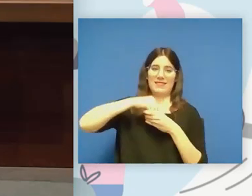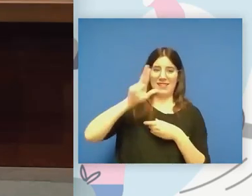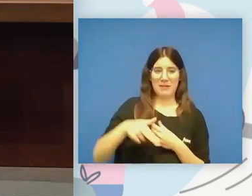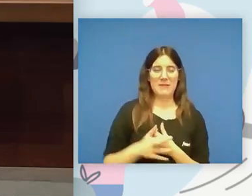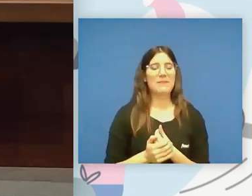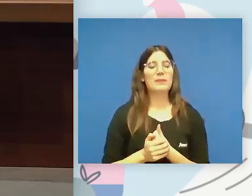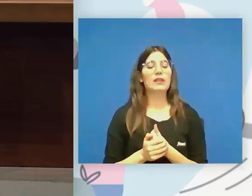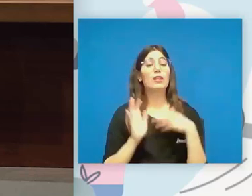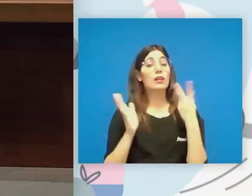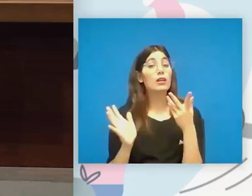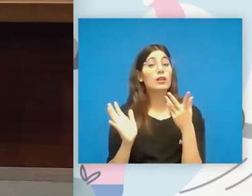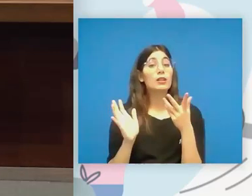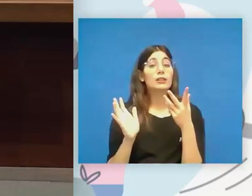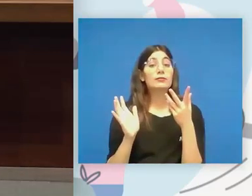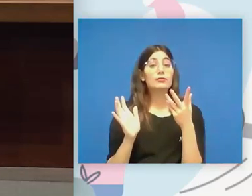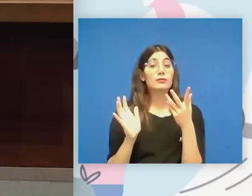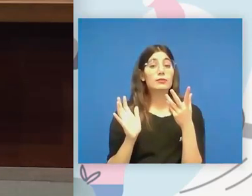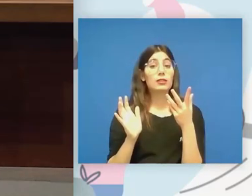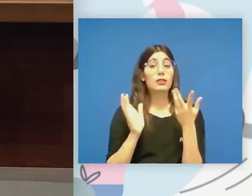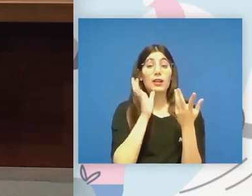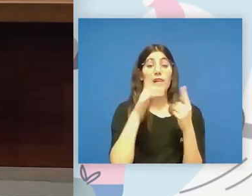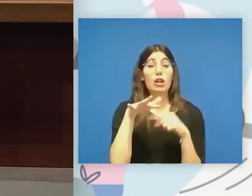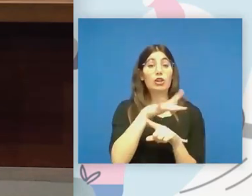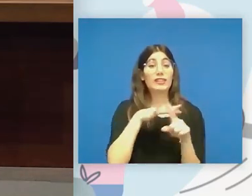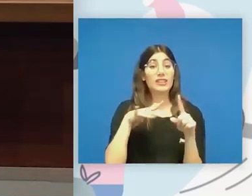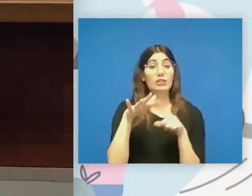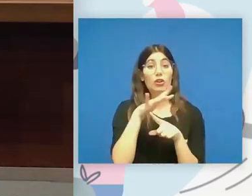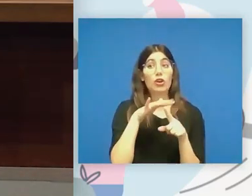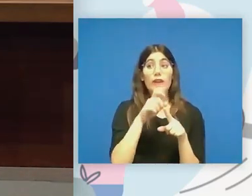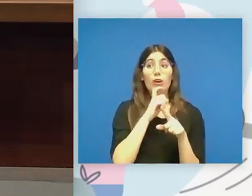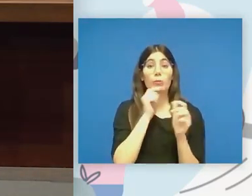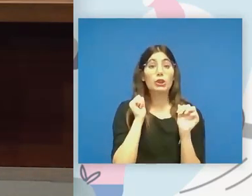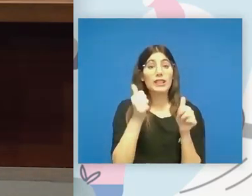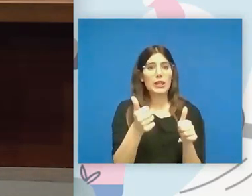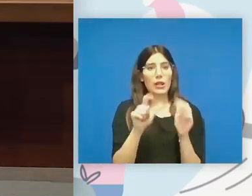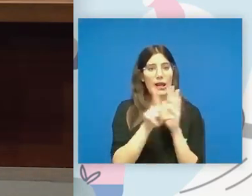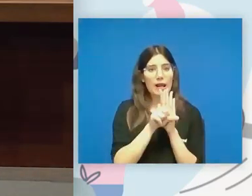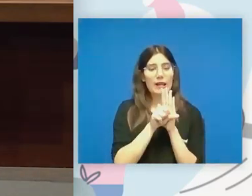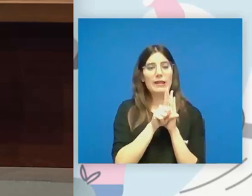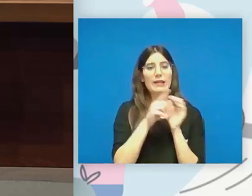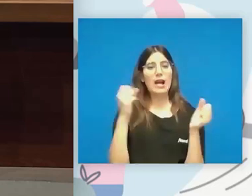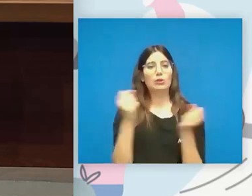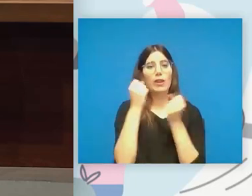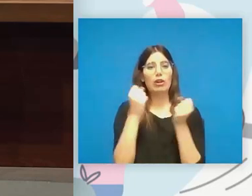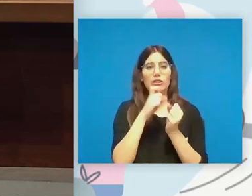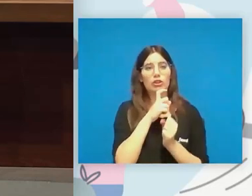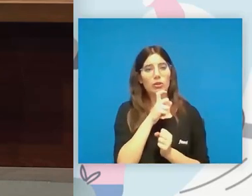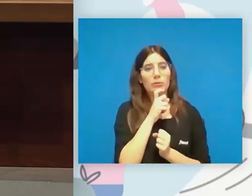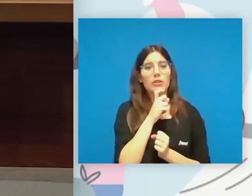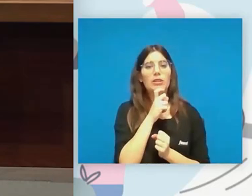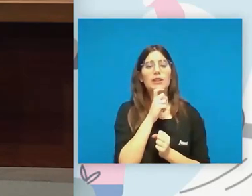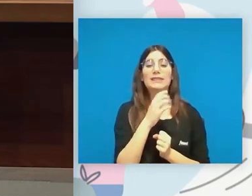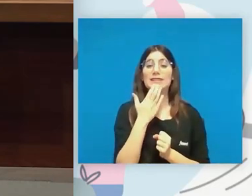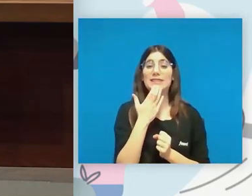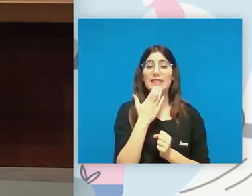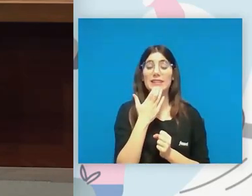El contexto de dónde se inició esta ley y todas las actuaciones que estamos desarrollando. Cuando escuchamos